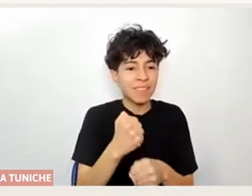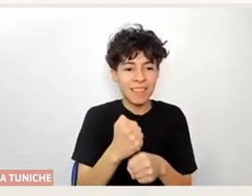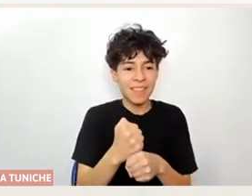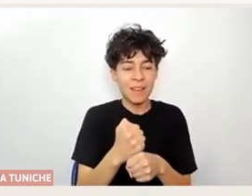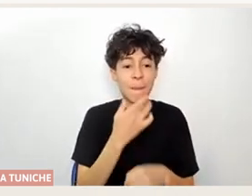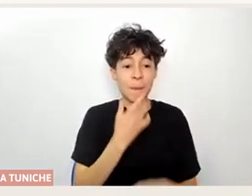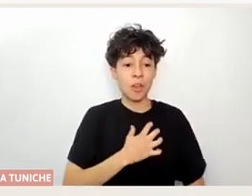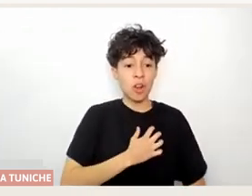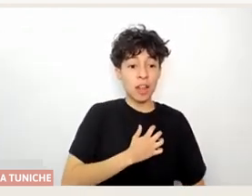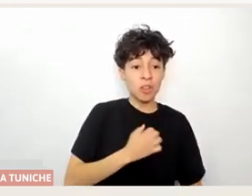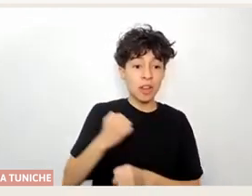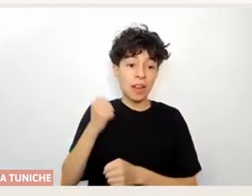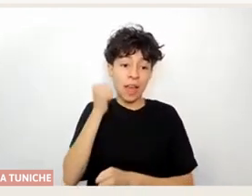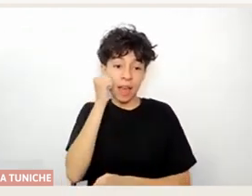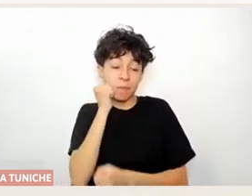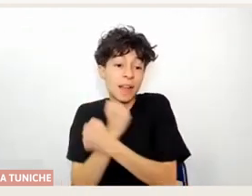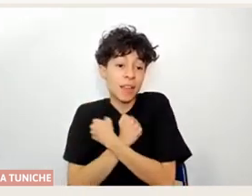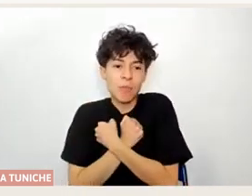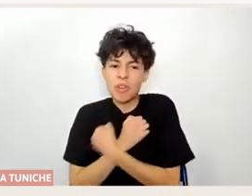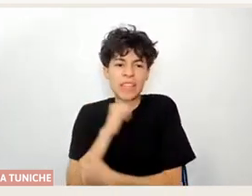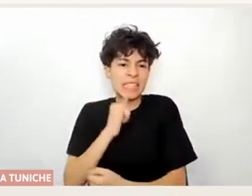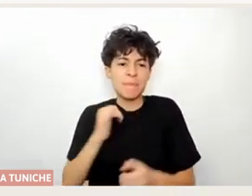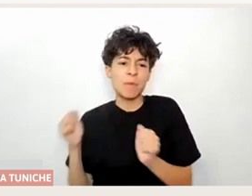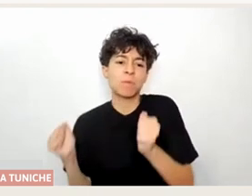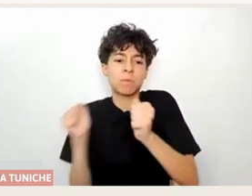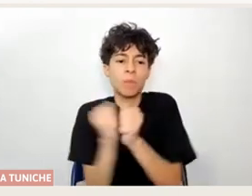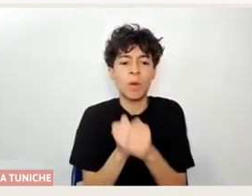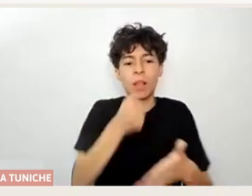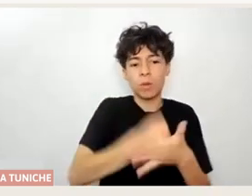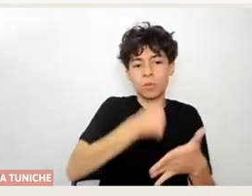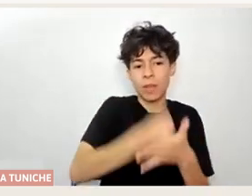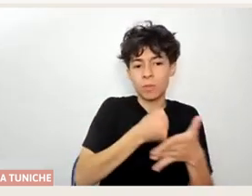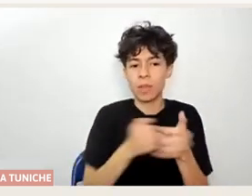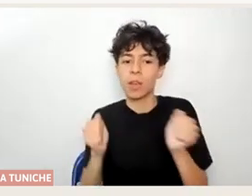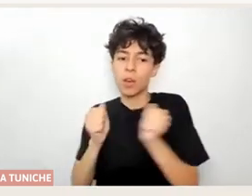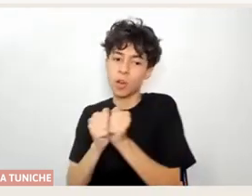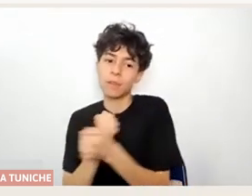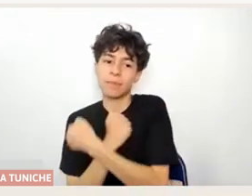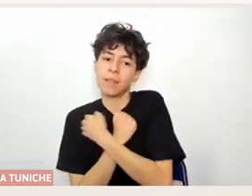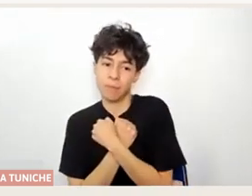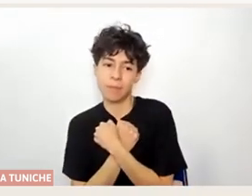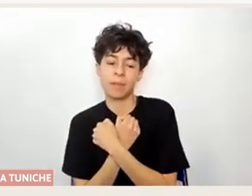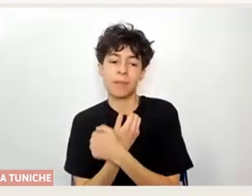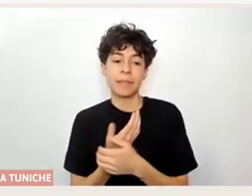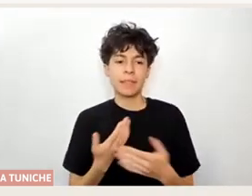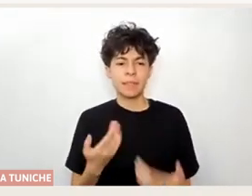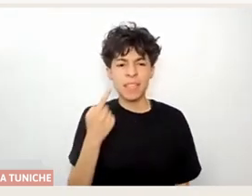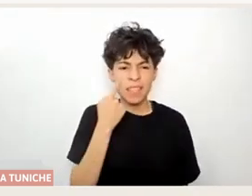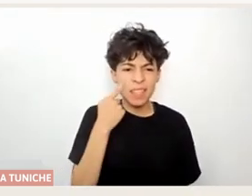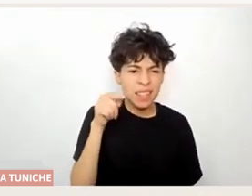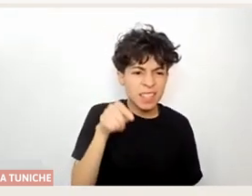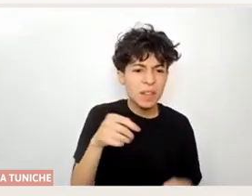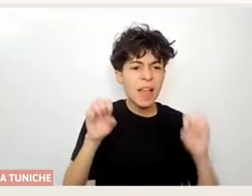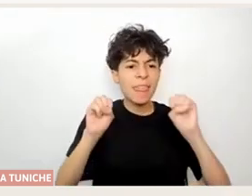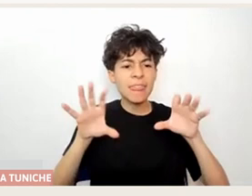y el amor siempre deben acompañarnos en todas las luchas que realizamos, ¿no? Yo quiero contarles que esta web pone a disposición 10 ejercicios